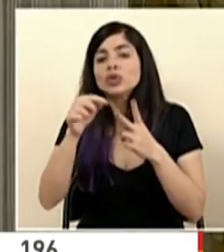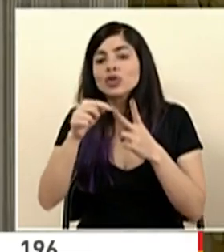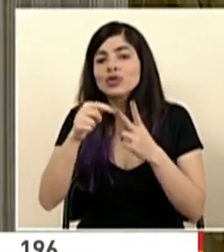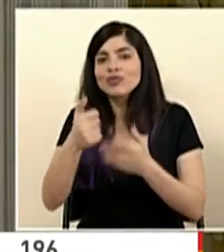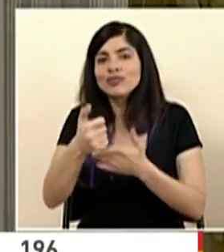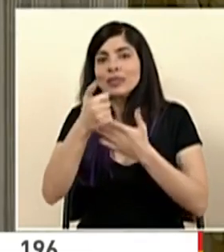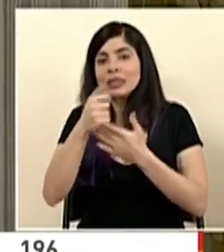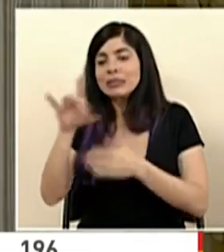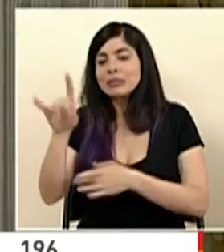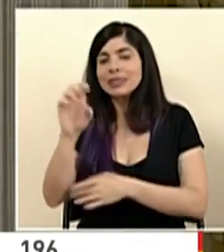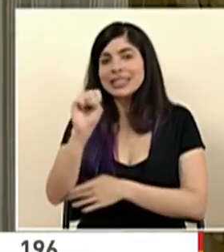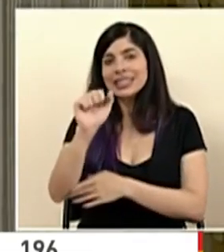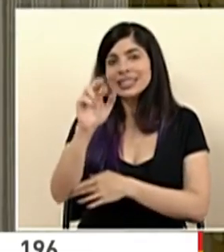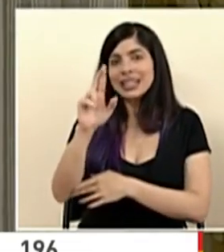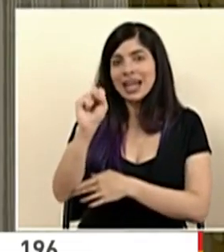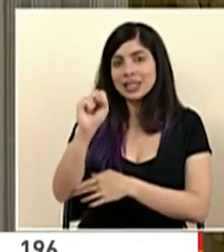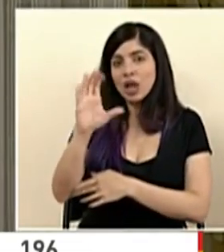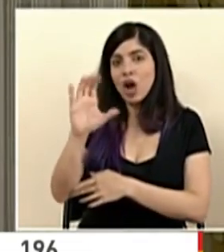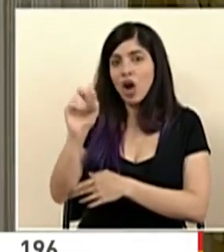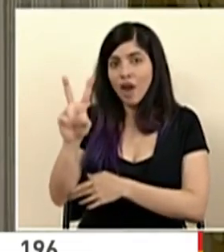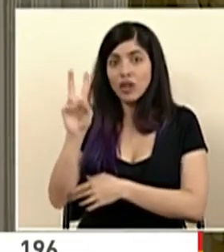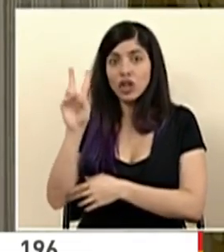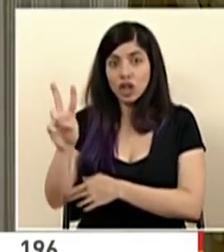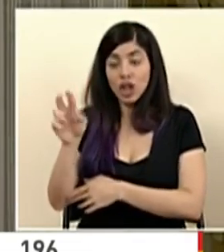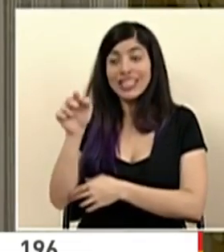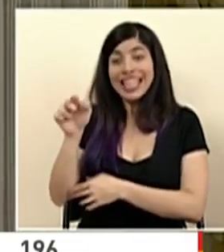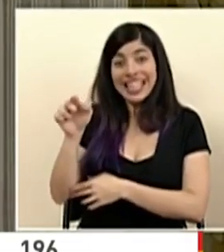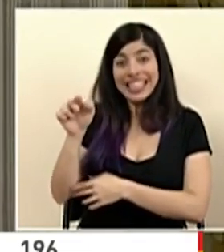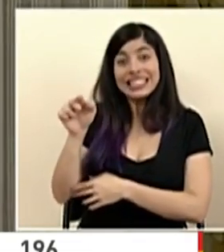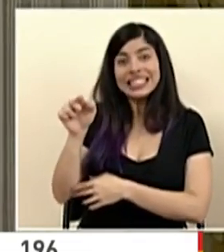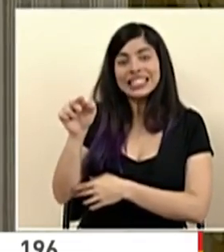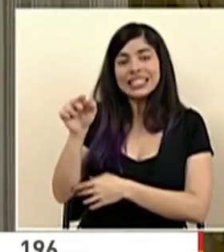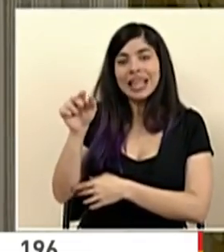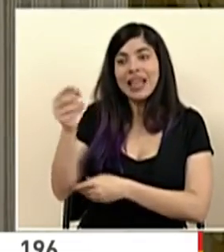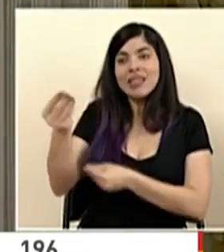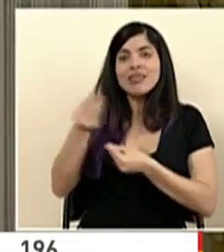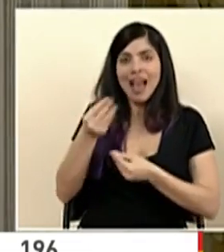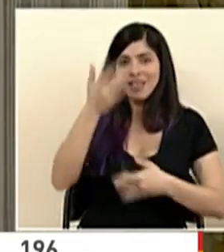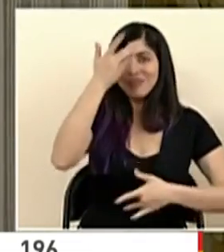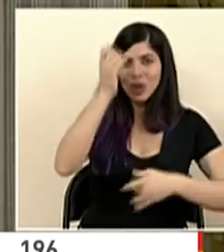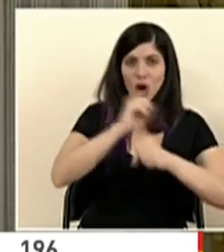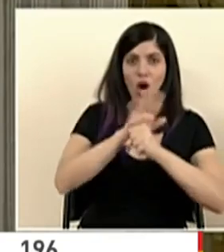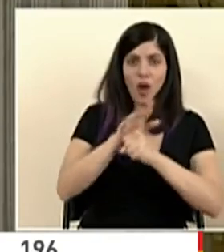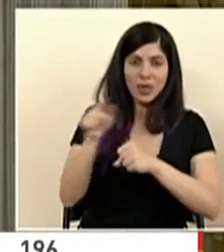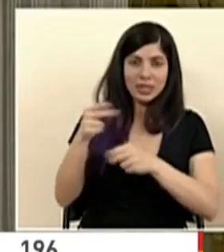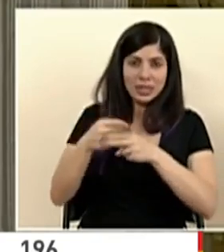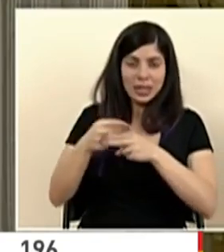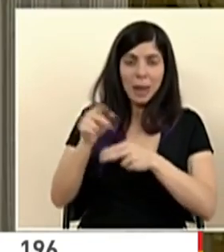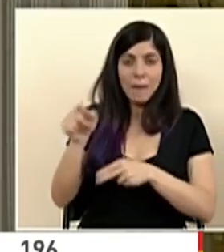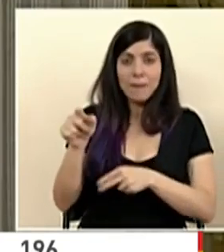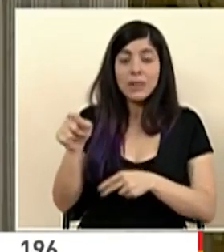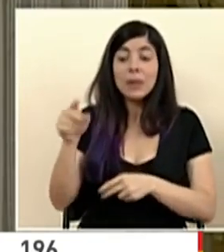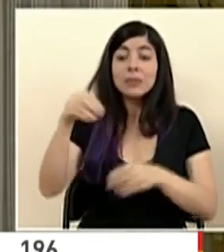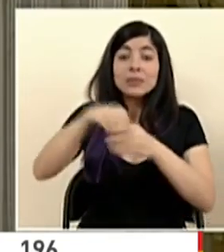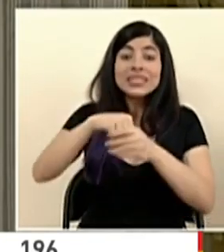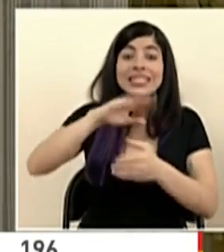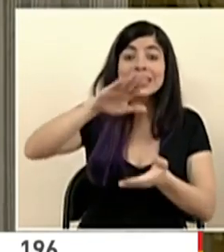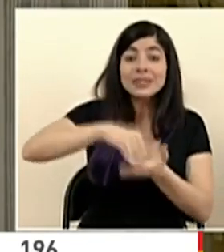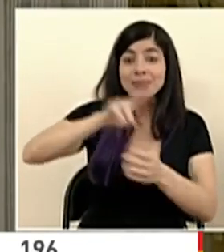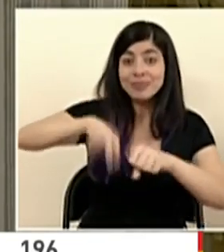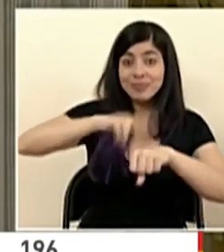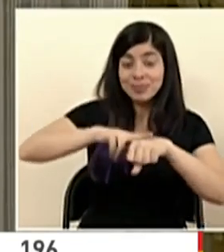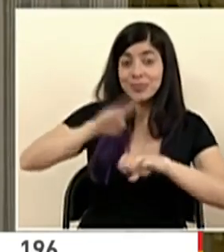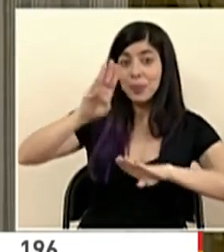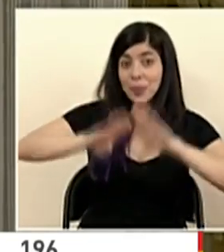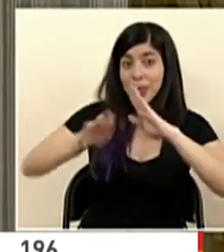del SARS-CoV-2, que es lo que provoca la enfermedad del COVID-2, del Centro Nacional de Biotecnología, que